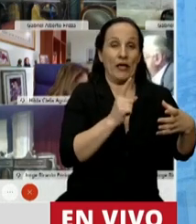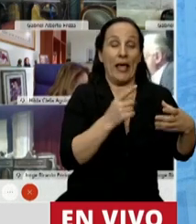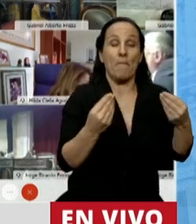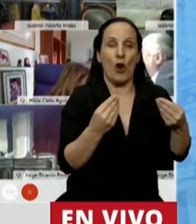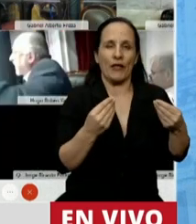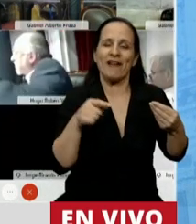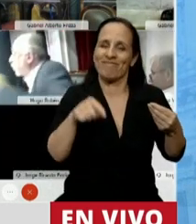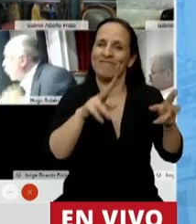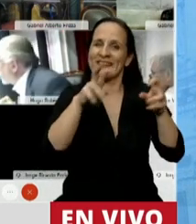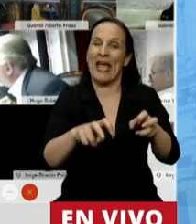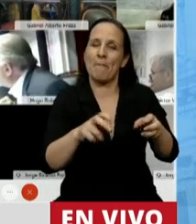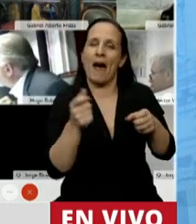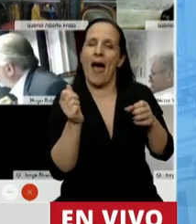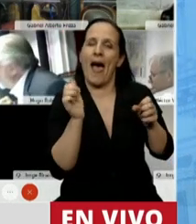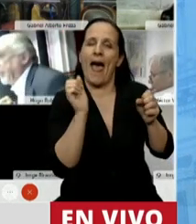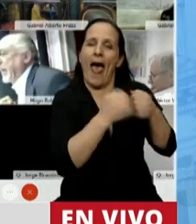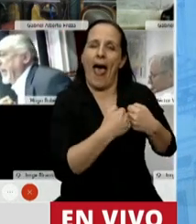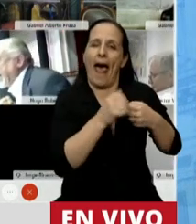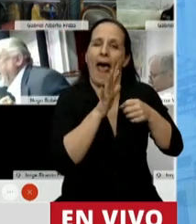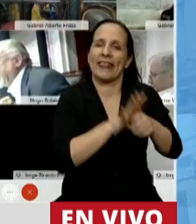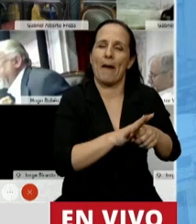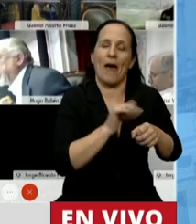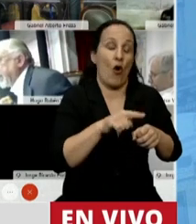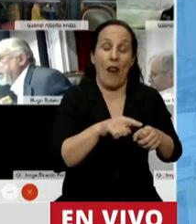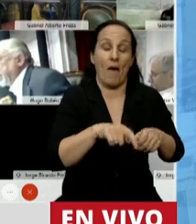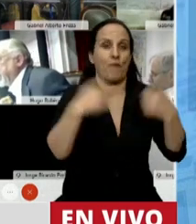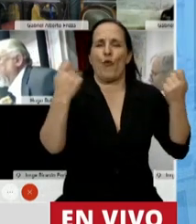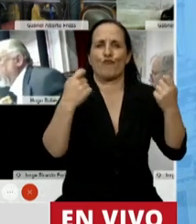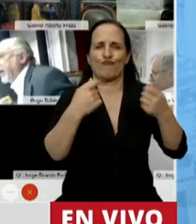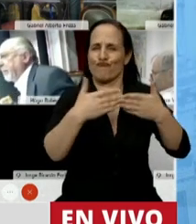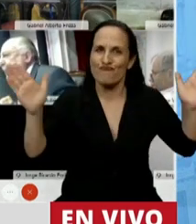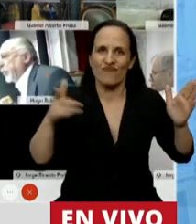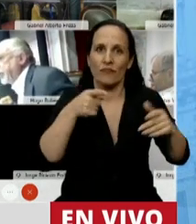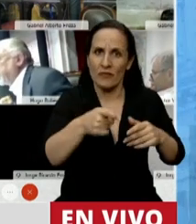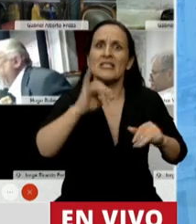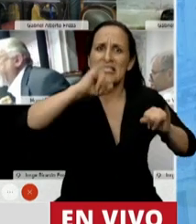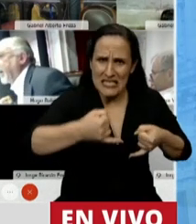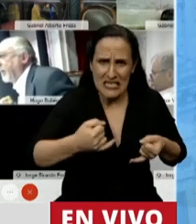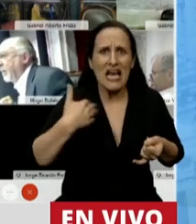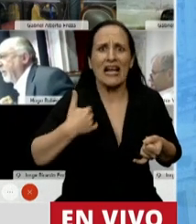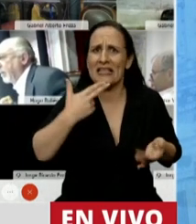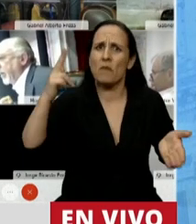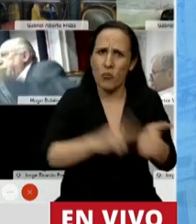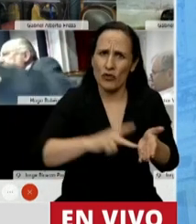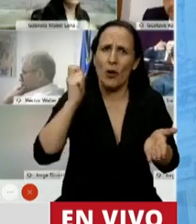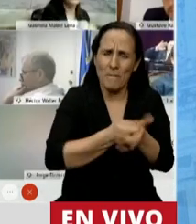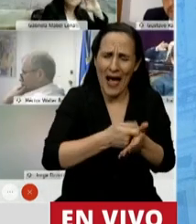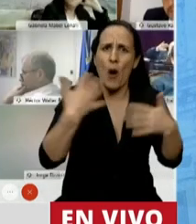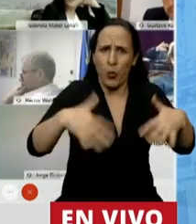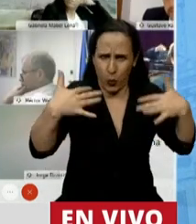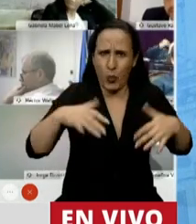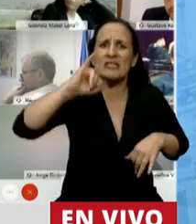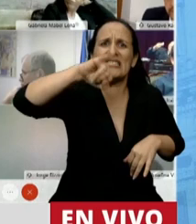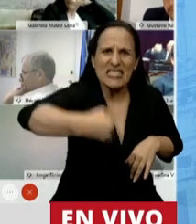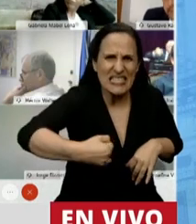iluminar un tema que está oculto. Es verdad que la Argentina tiene una gran presión tributaria. Pero ¿saben cuál es la